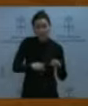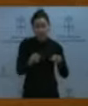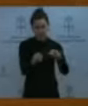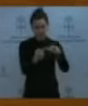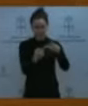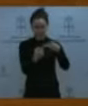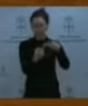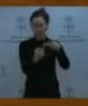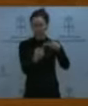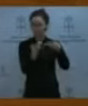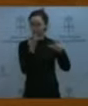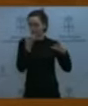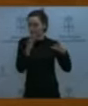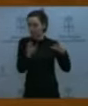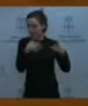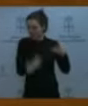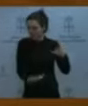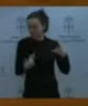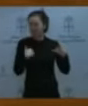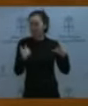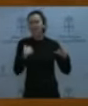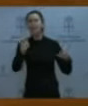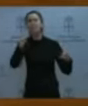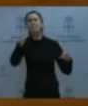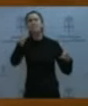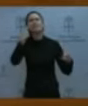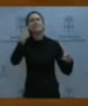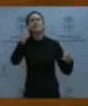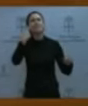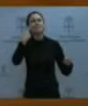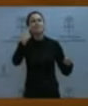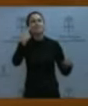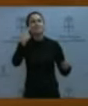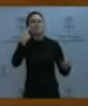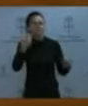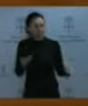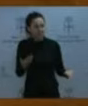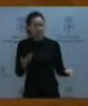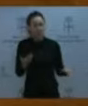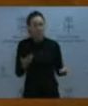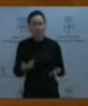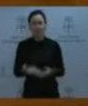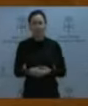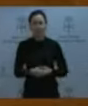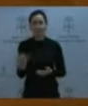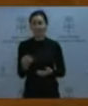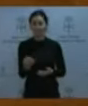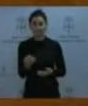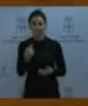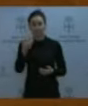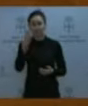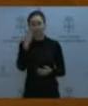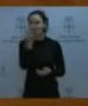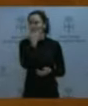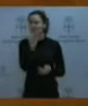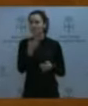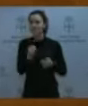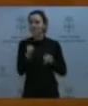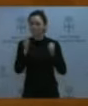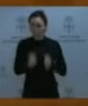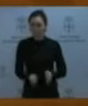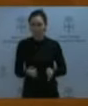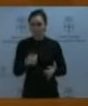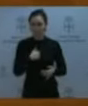Precisamente por el ejemplo que acabo de poner yo. Yo tengo que ver en concreto el sexto H. Tengo que verlo. Bien.